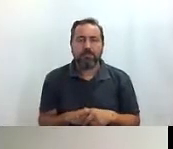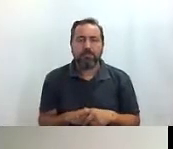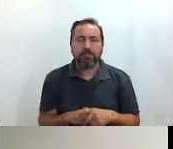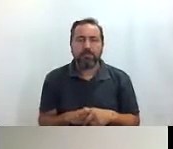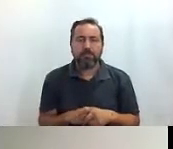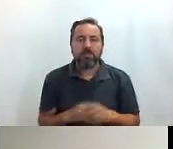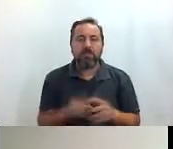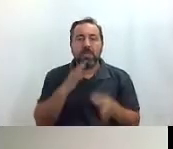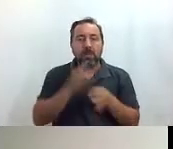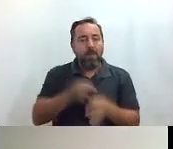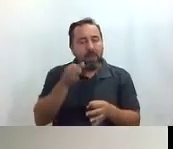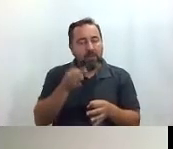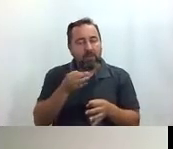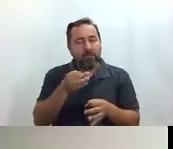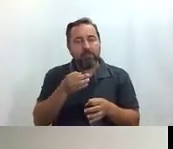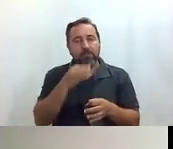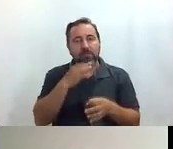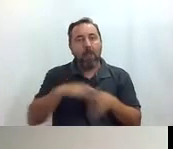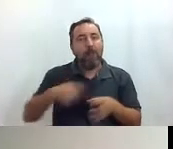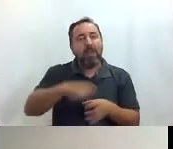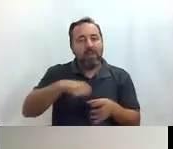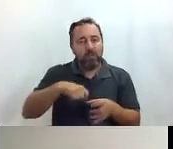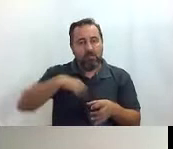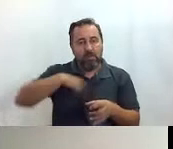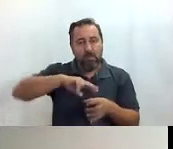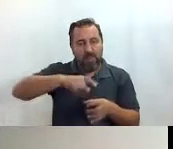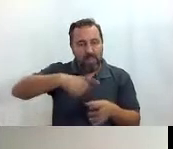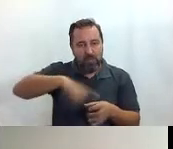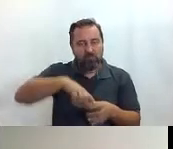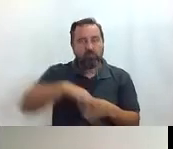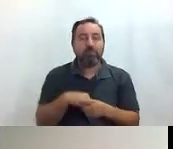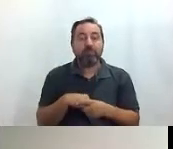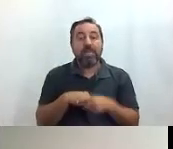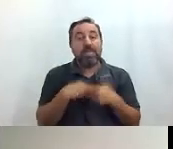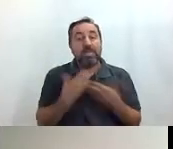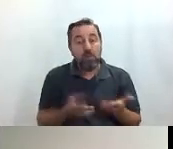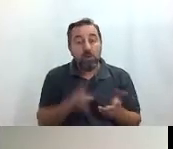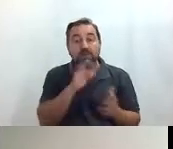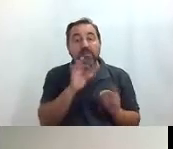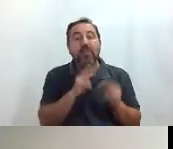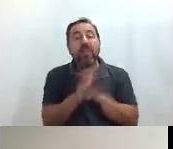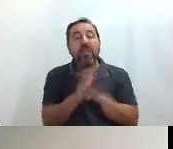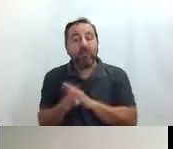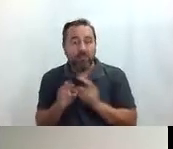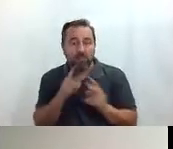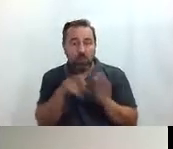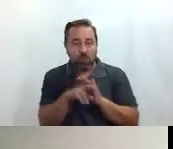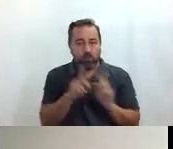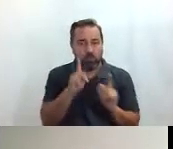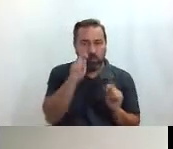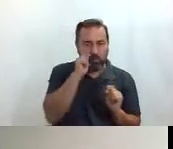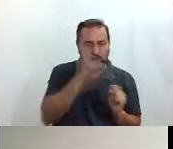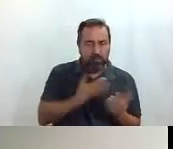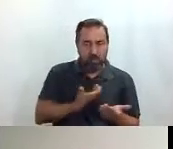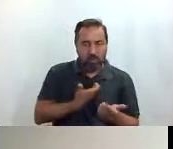barquillos y más productos y seguimos hablando de la accesibilidad de los recursos turísticos del